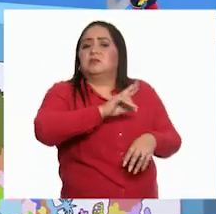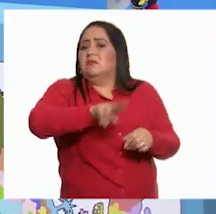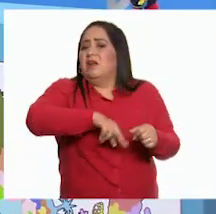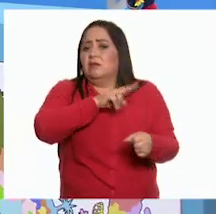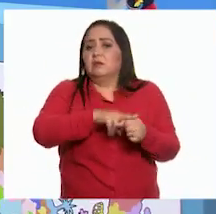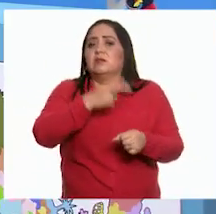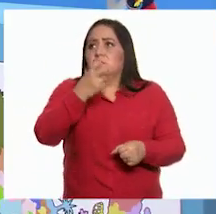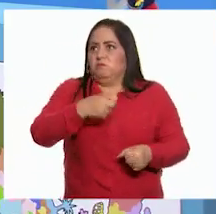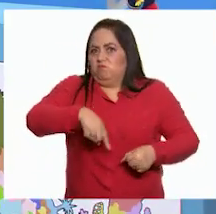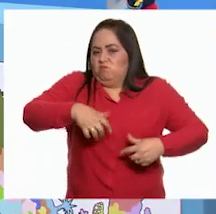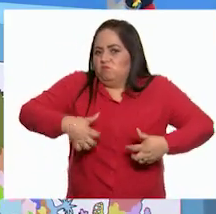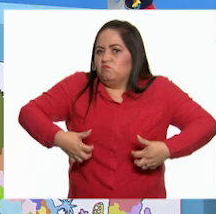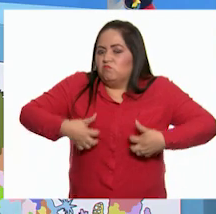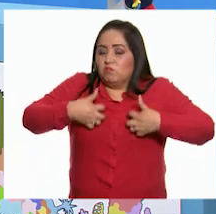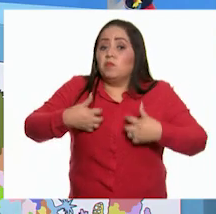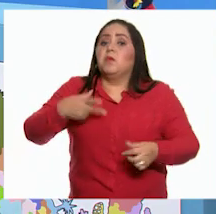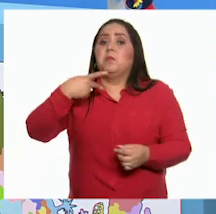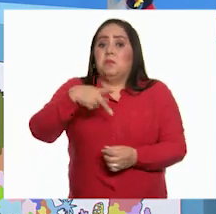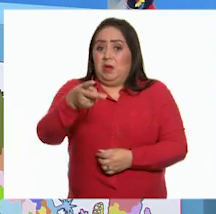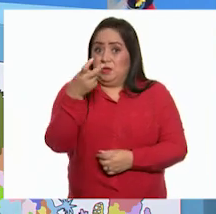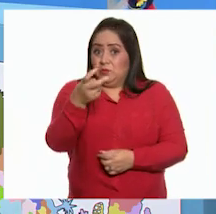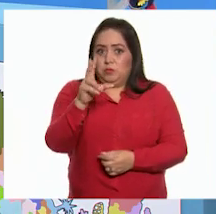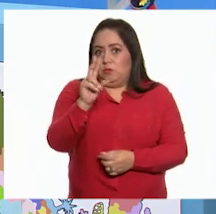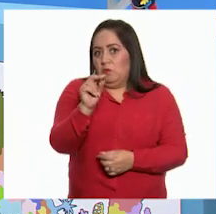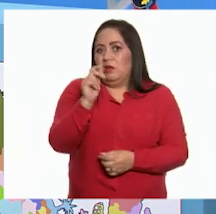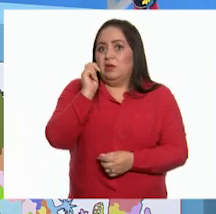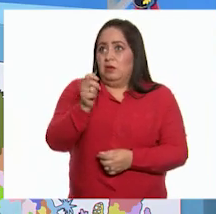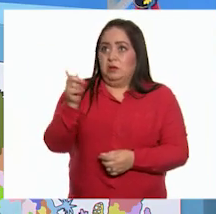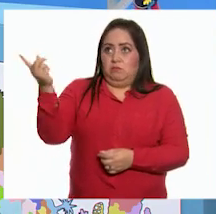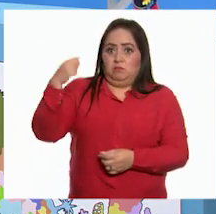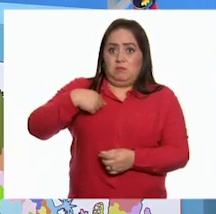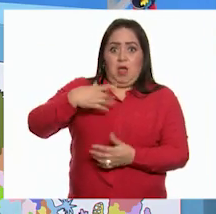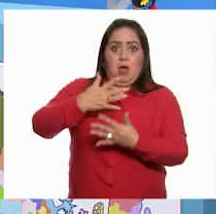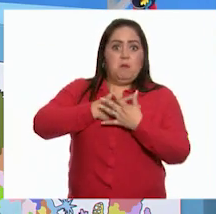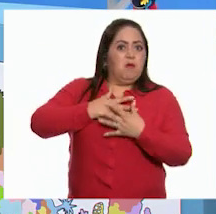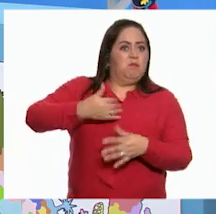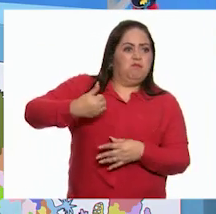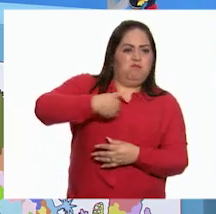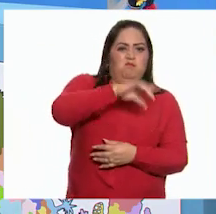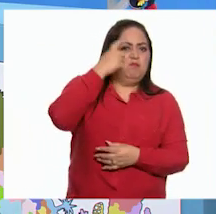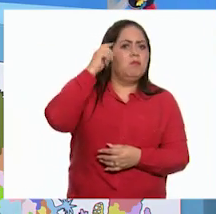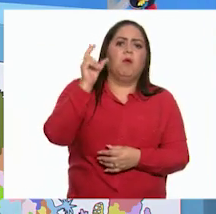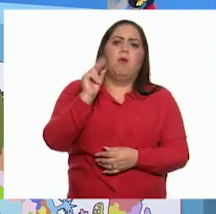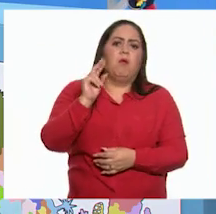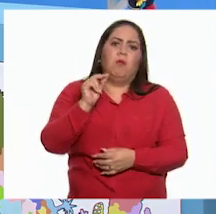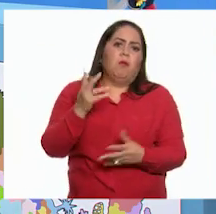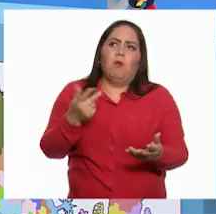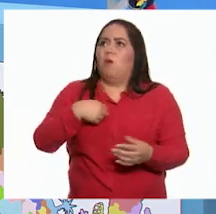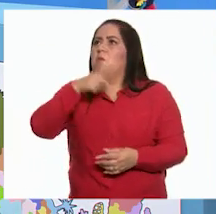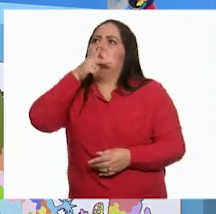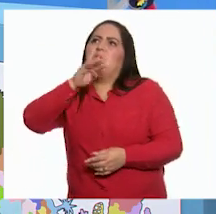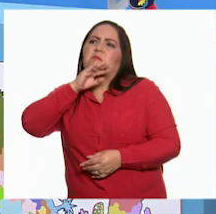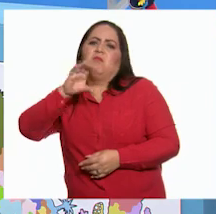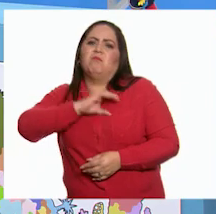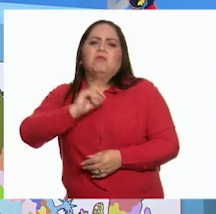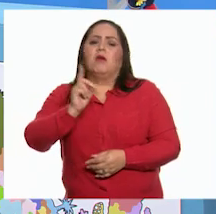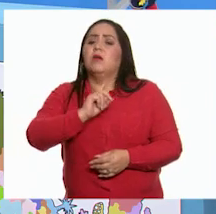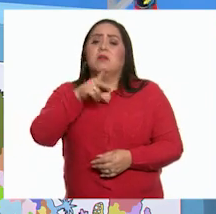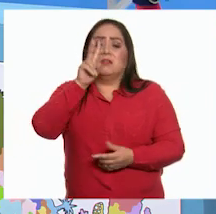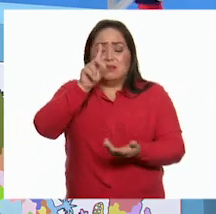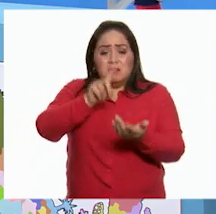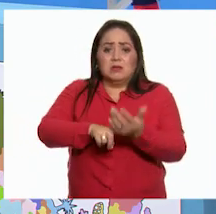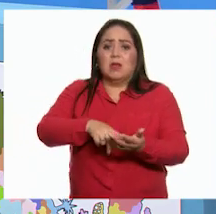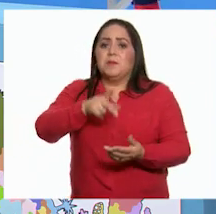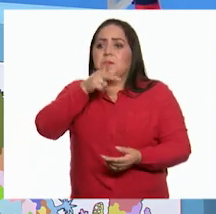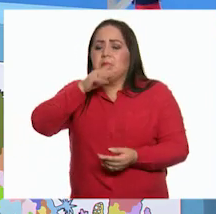eso nos genera malestar Pero eso no significa que nos dejen de amar O dejemos de amar a nuestros padres El amor es un